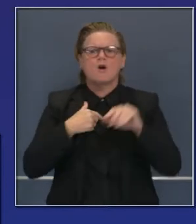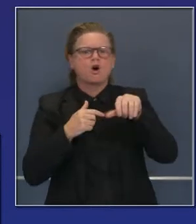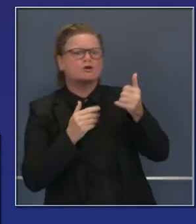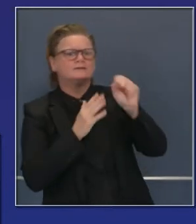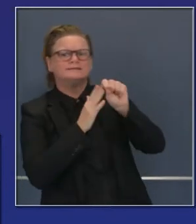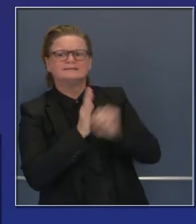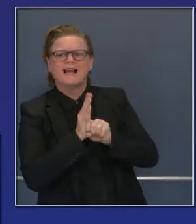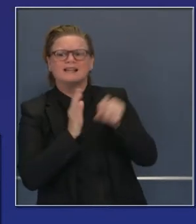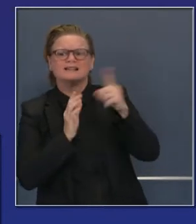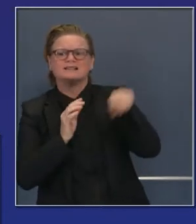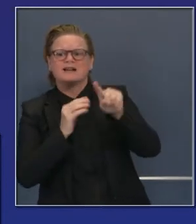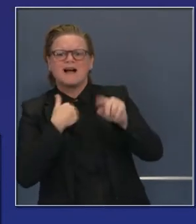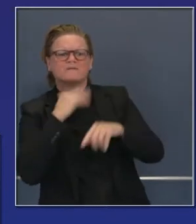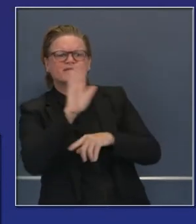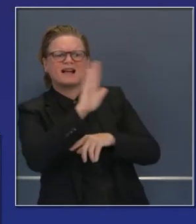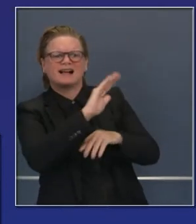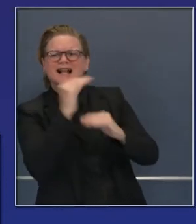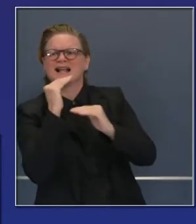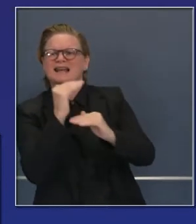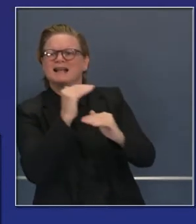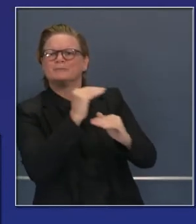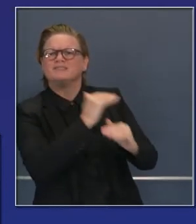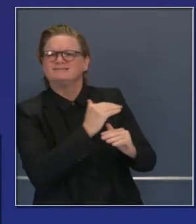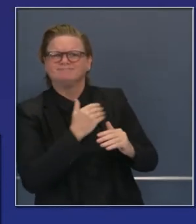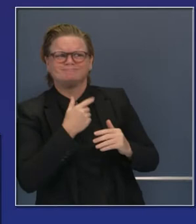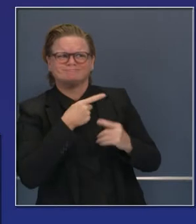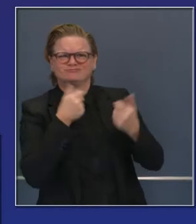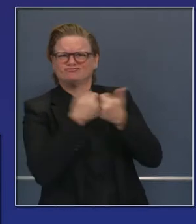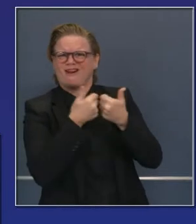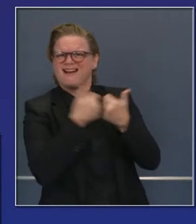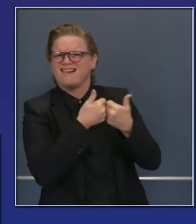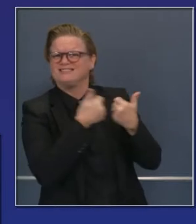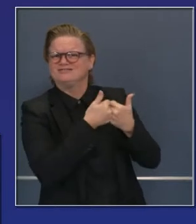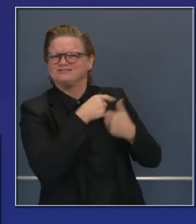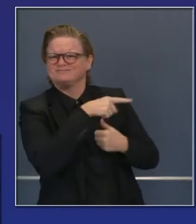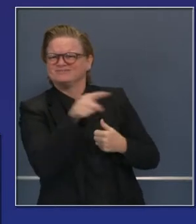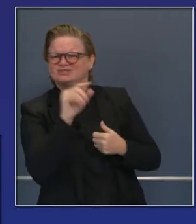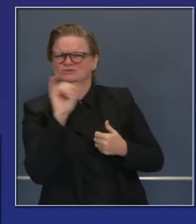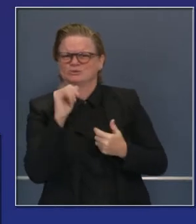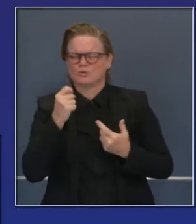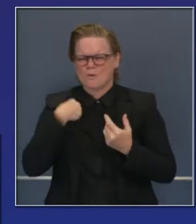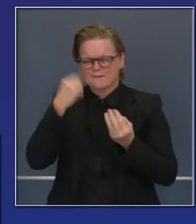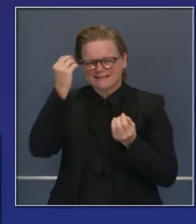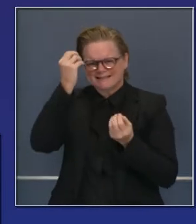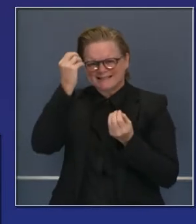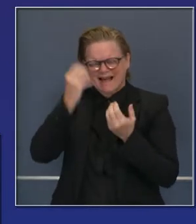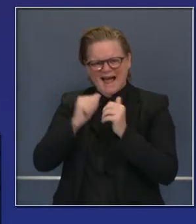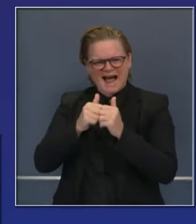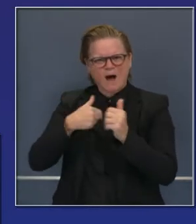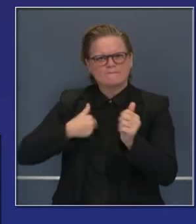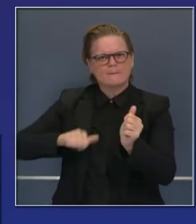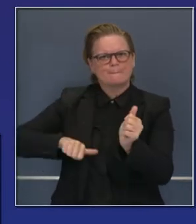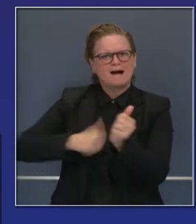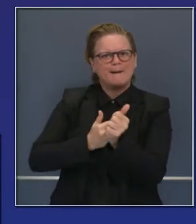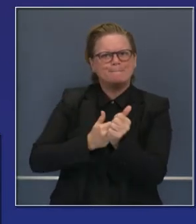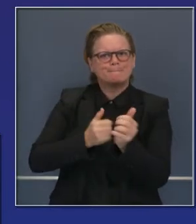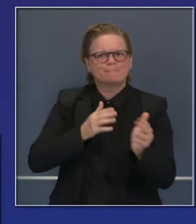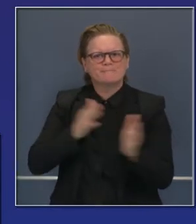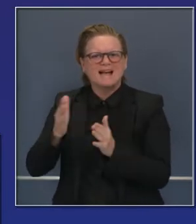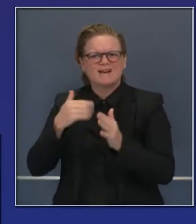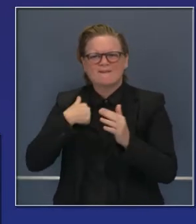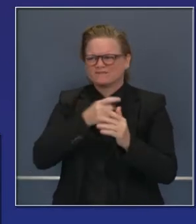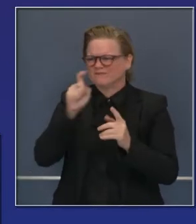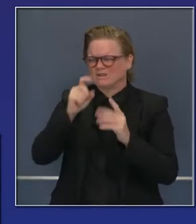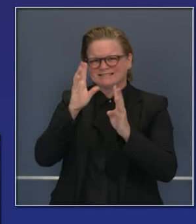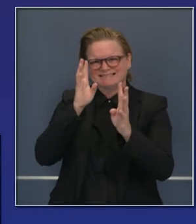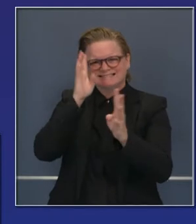se ve más limitado. Y por consecuencia, estamos viendo desde esa perspectiva, cómo